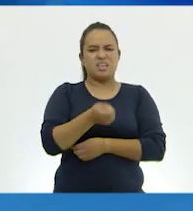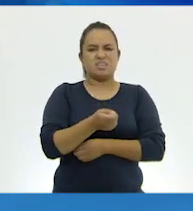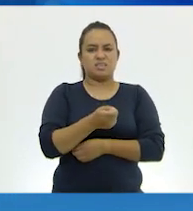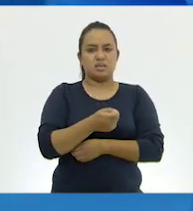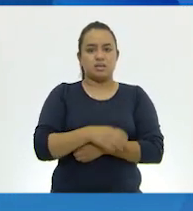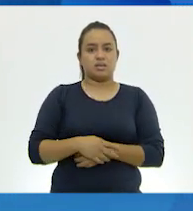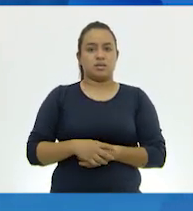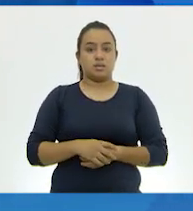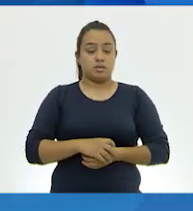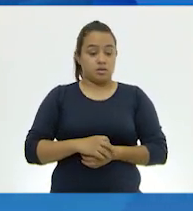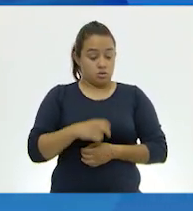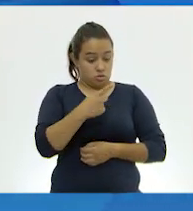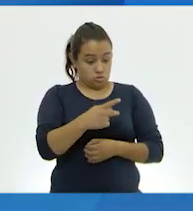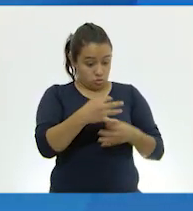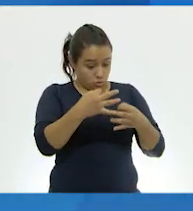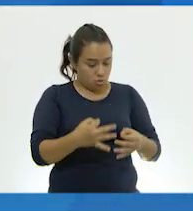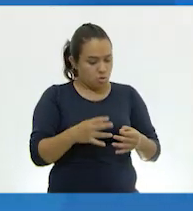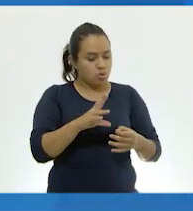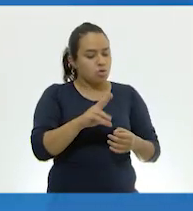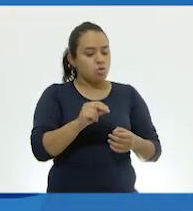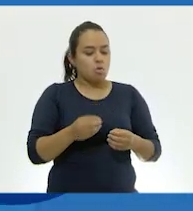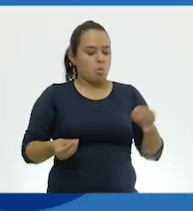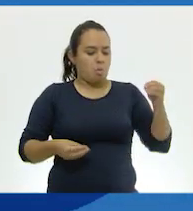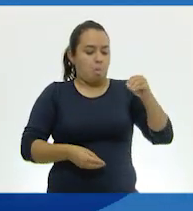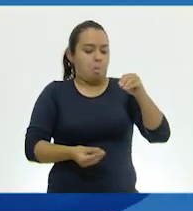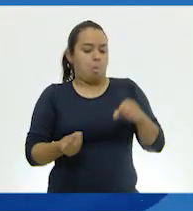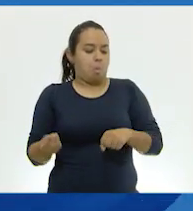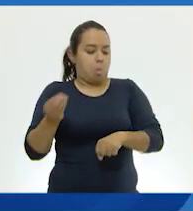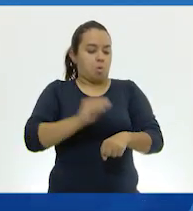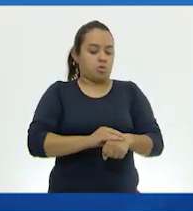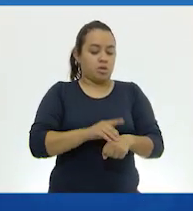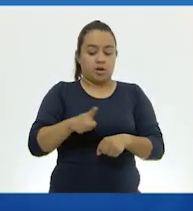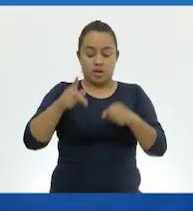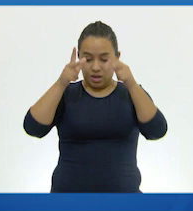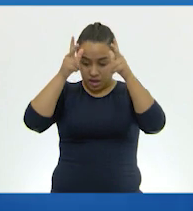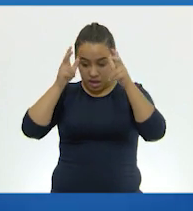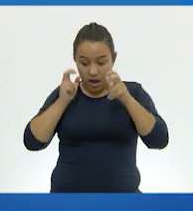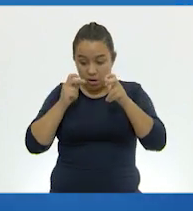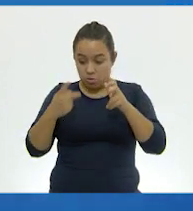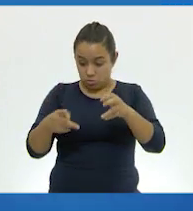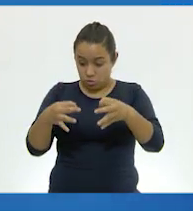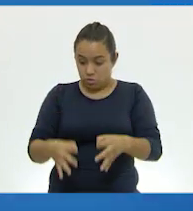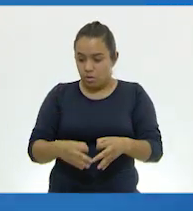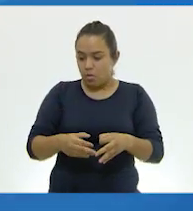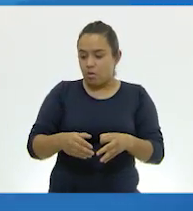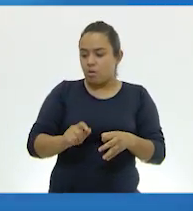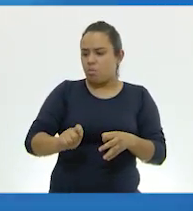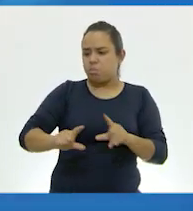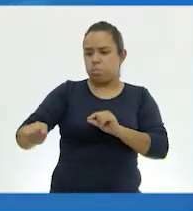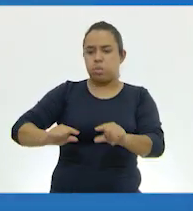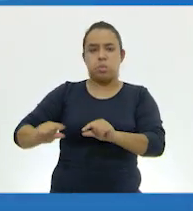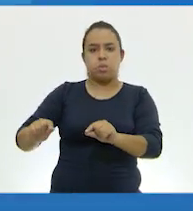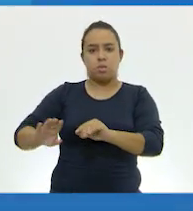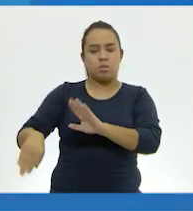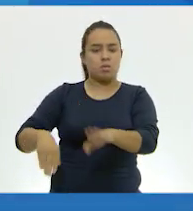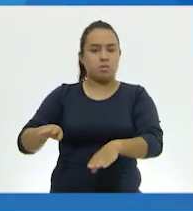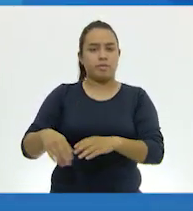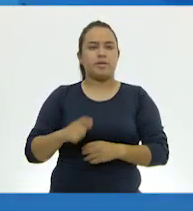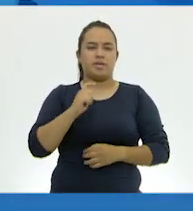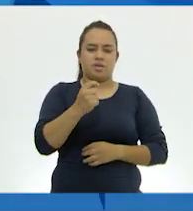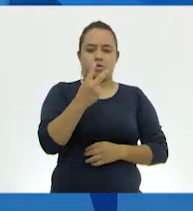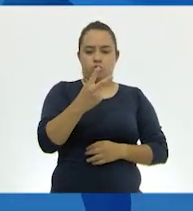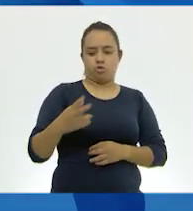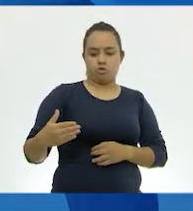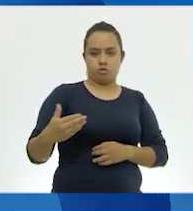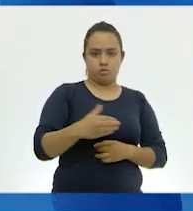Especies que no son de lugar, no son nativas, y se adaptaron y desplazaron a esta especie de anfibio. Estamos hablando de dos peces,